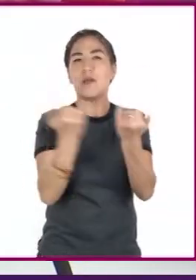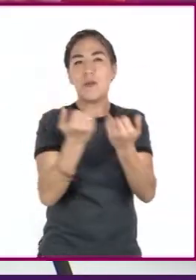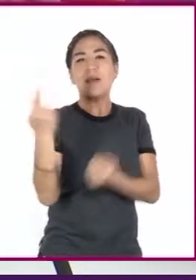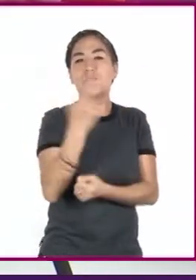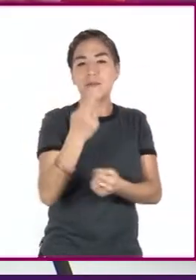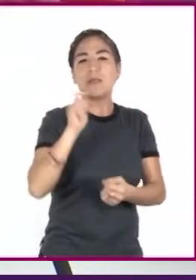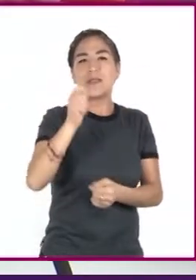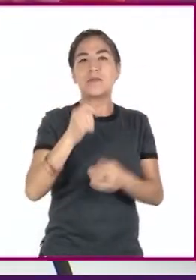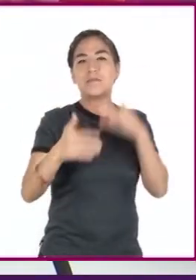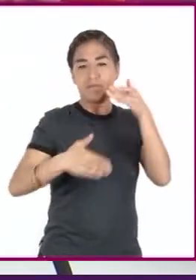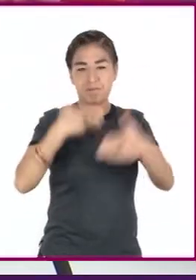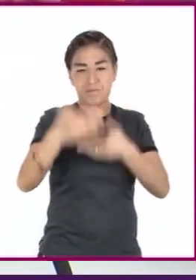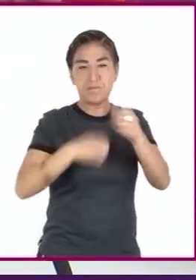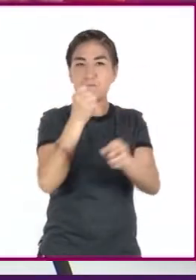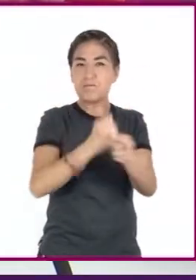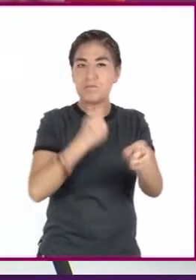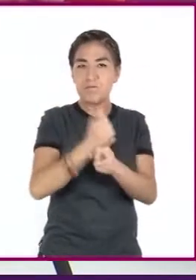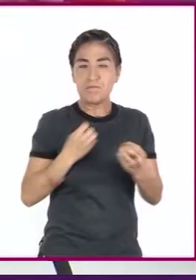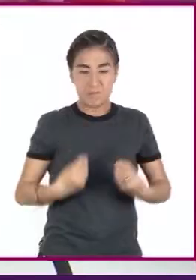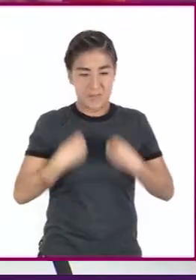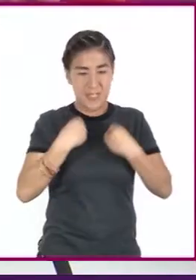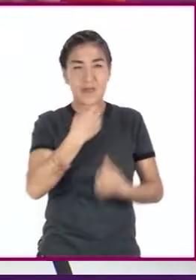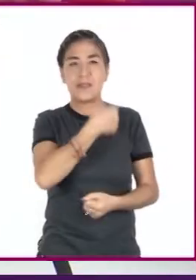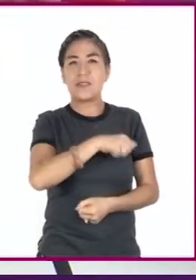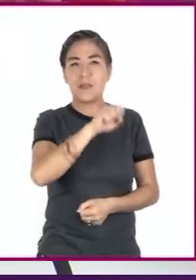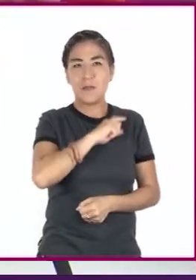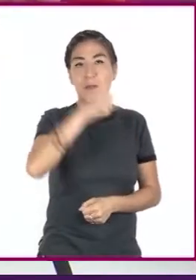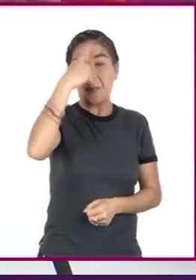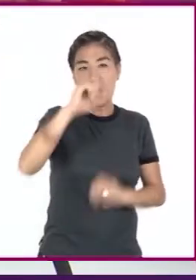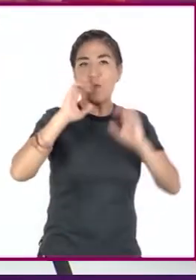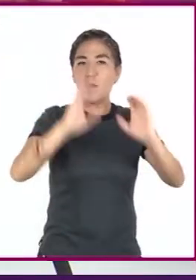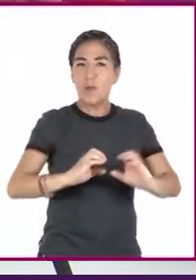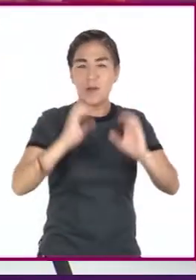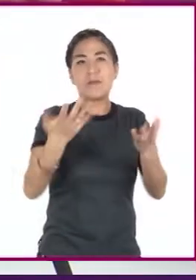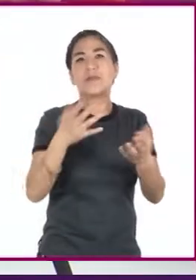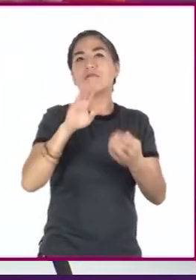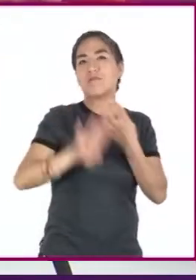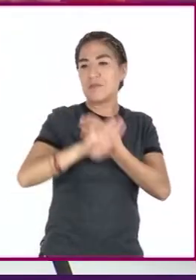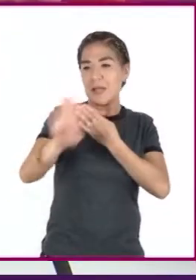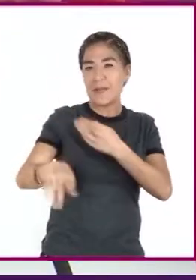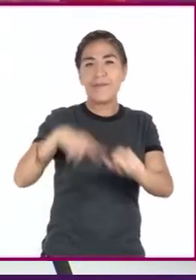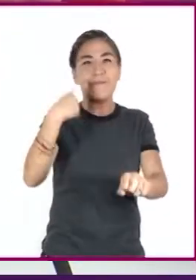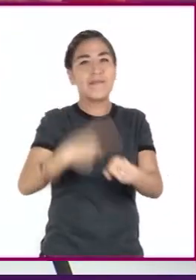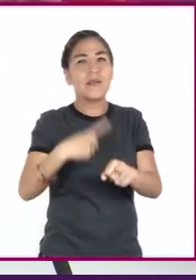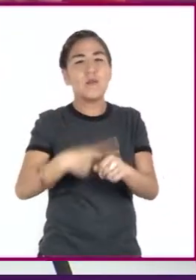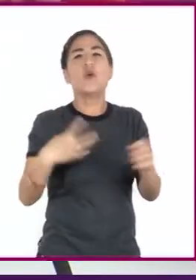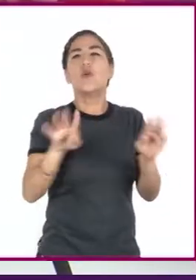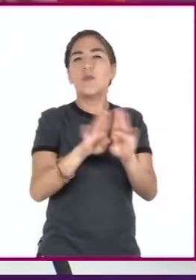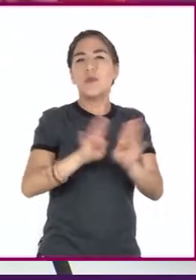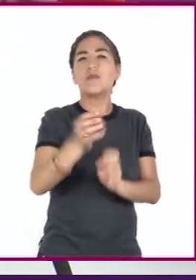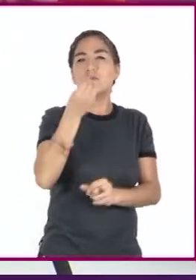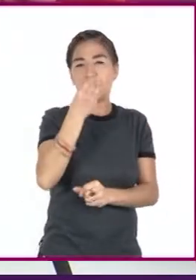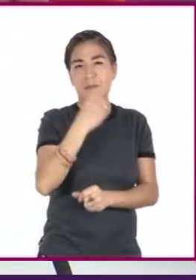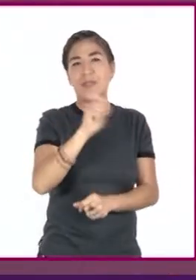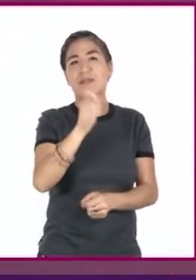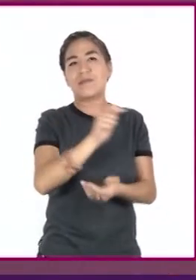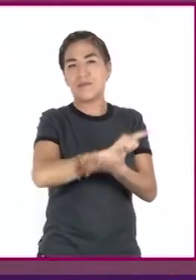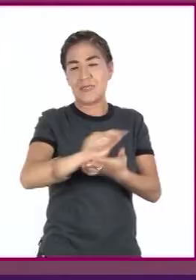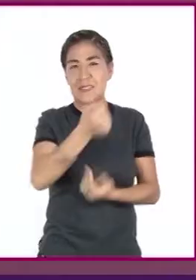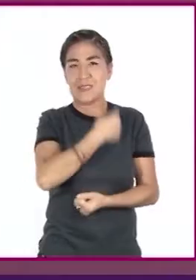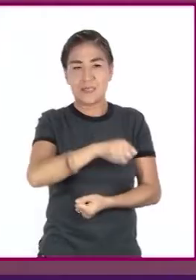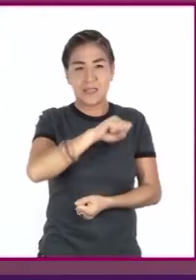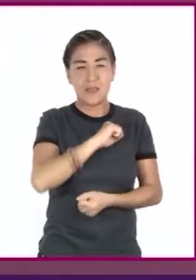estilos de vida saludables para conservar la salud, como la prevención de enfermedades, a través de llevar una alimentación saludable.